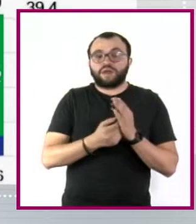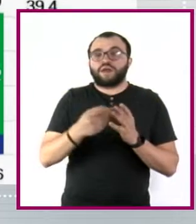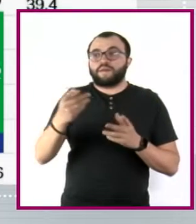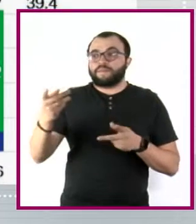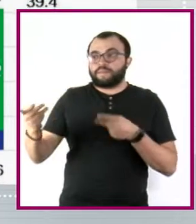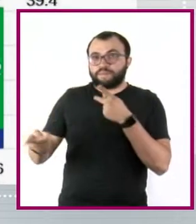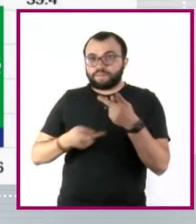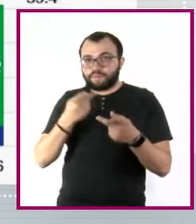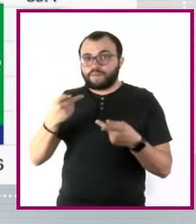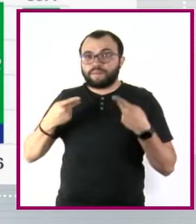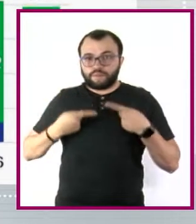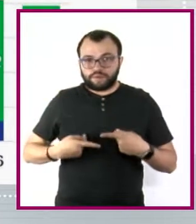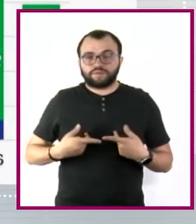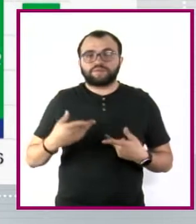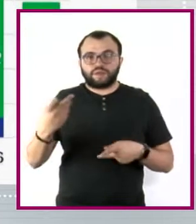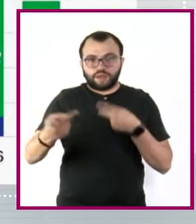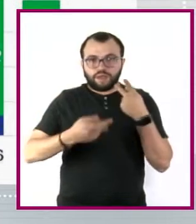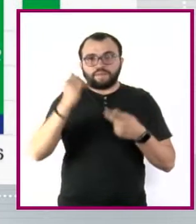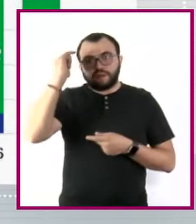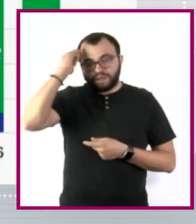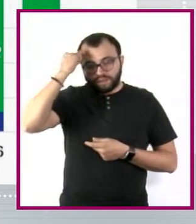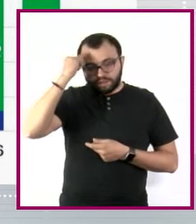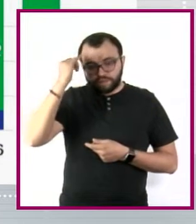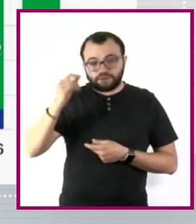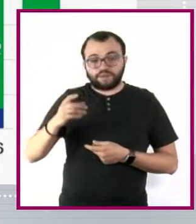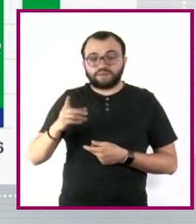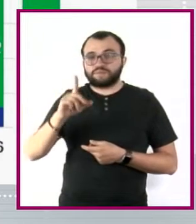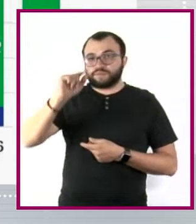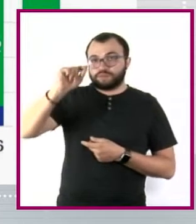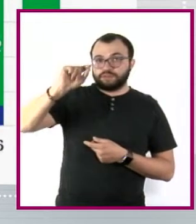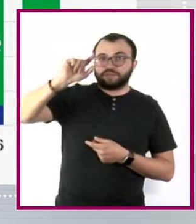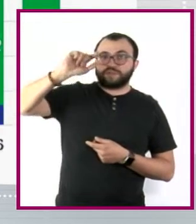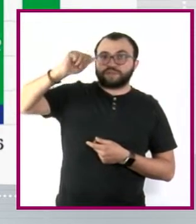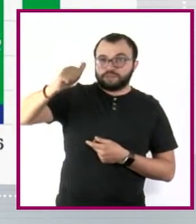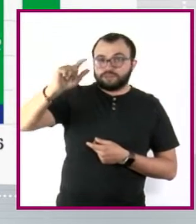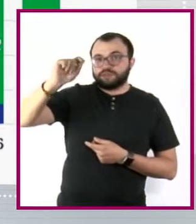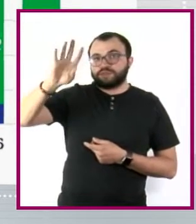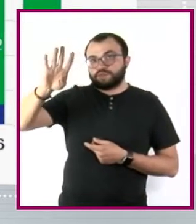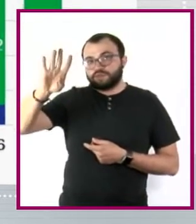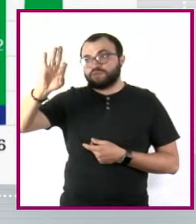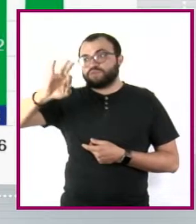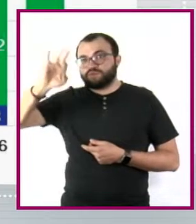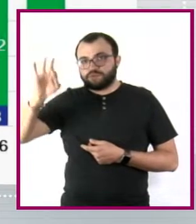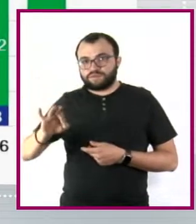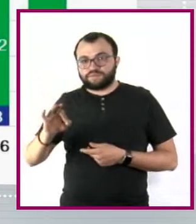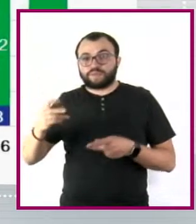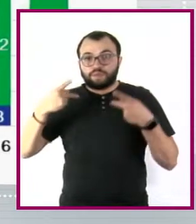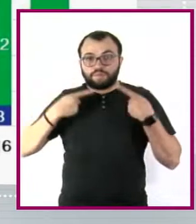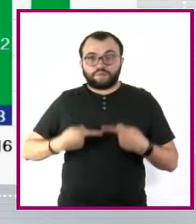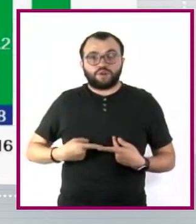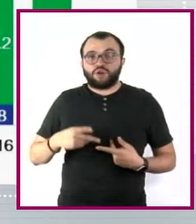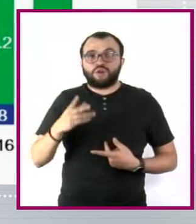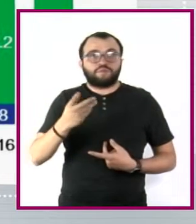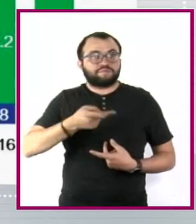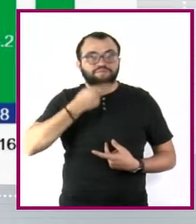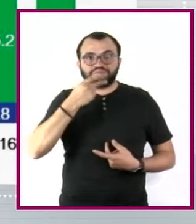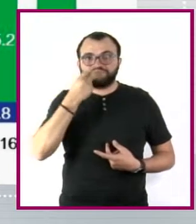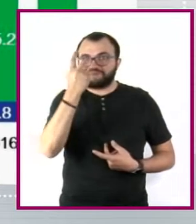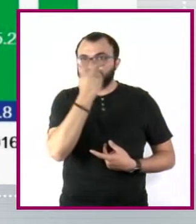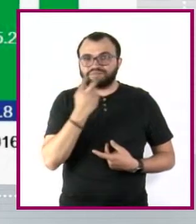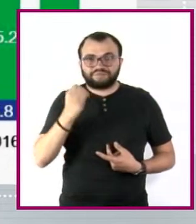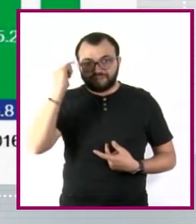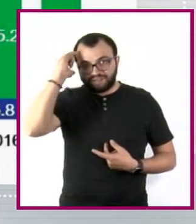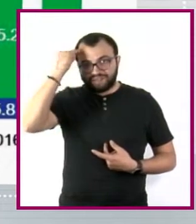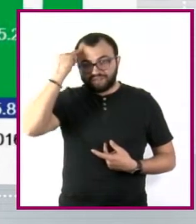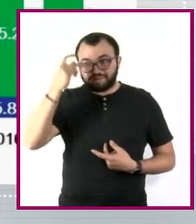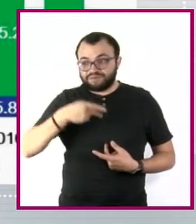indígena que son pobres pasó de 76 a 74.9%. La población que no habla una lengua indígena en